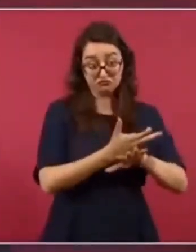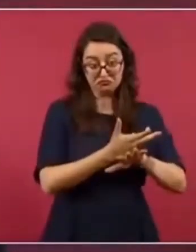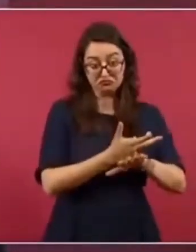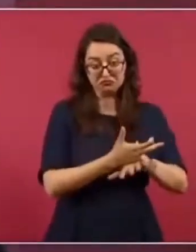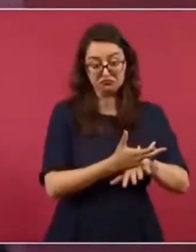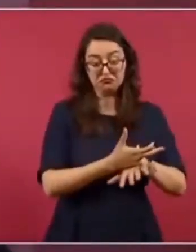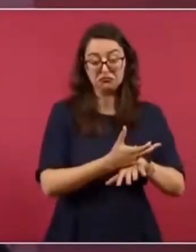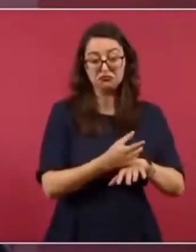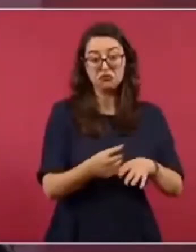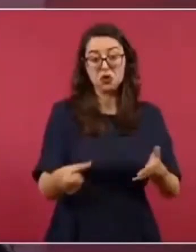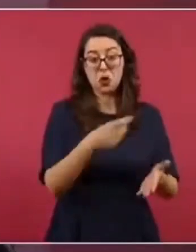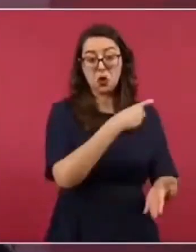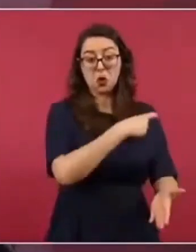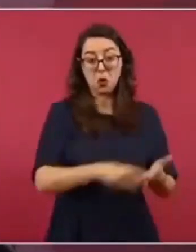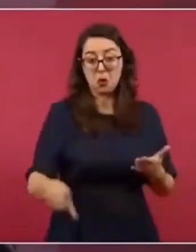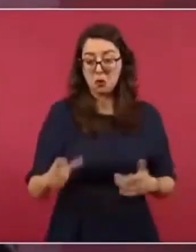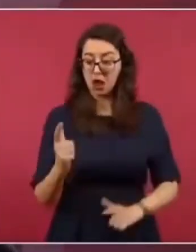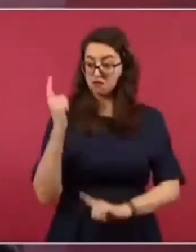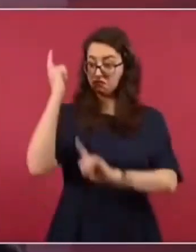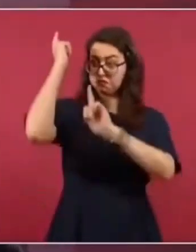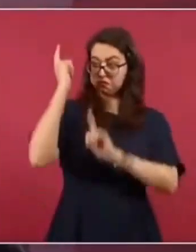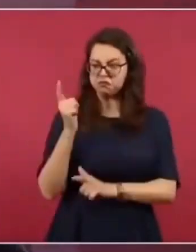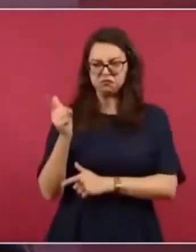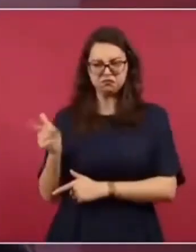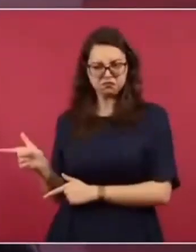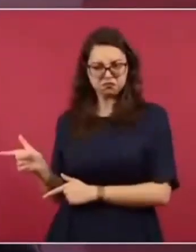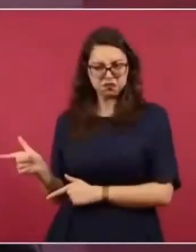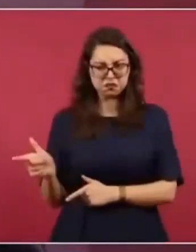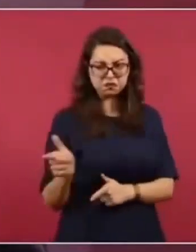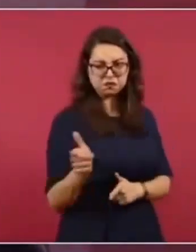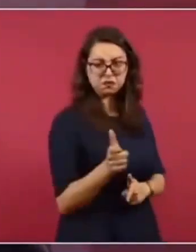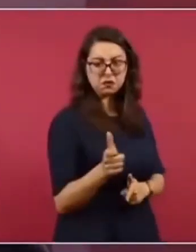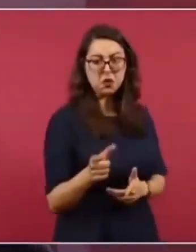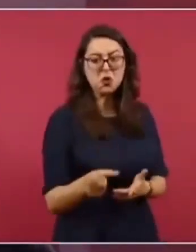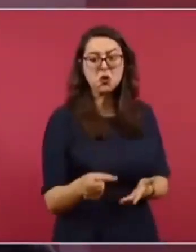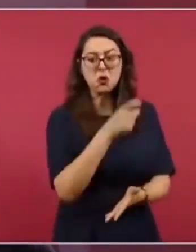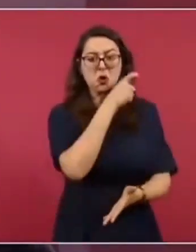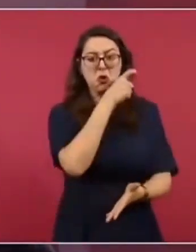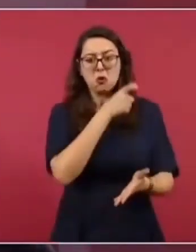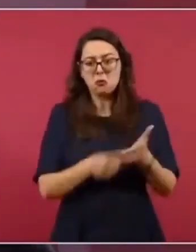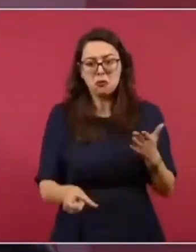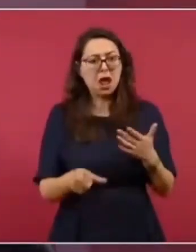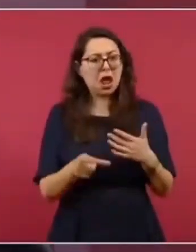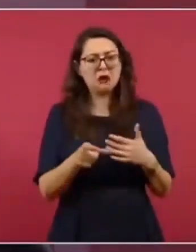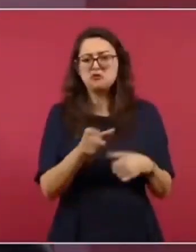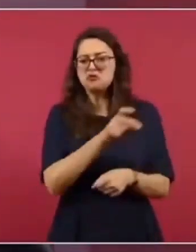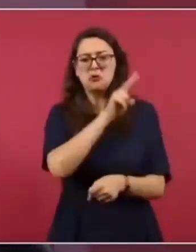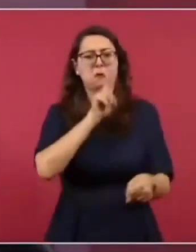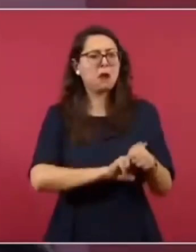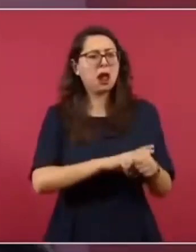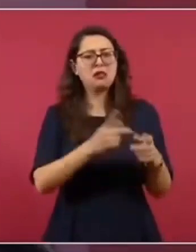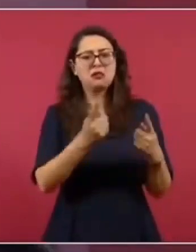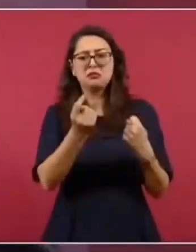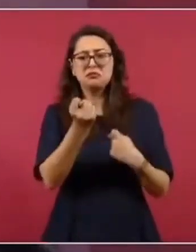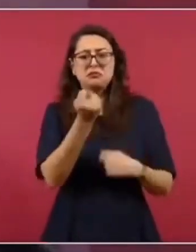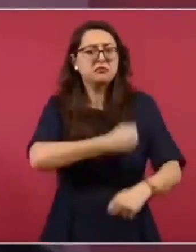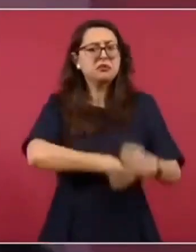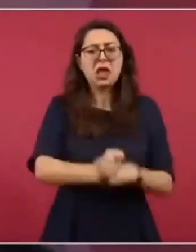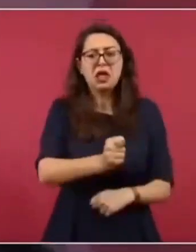arma de alto poder en los supermercados de Estados Unidos,